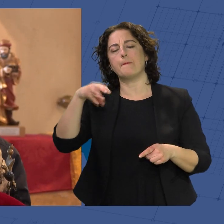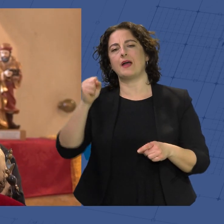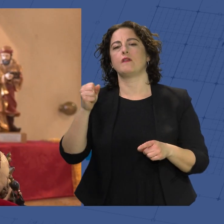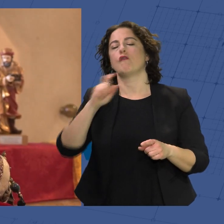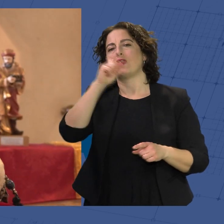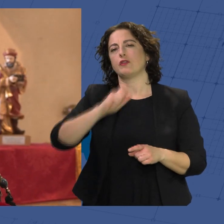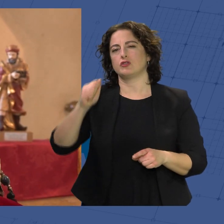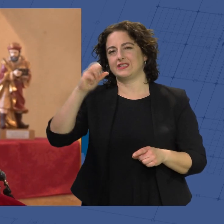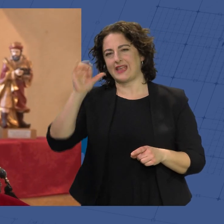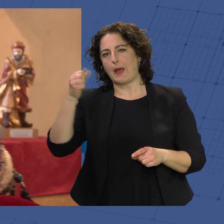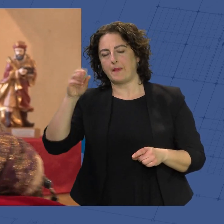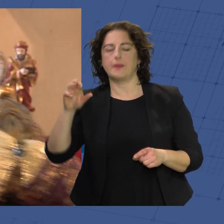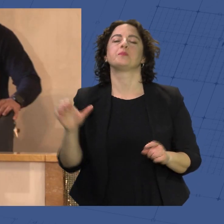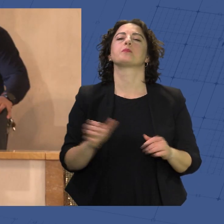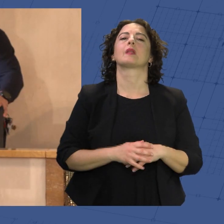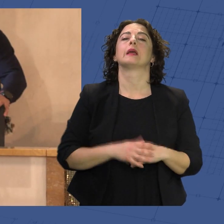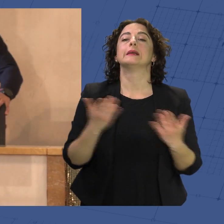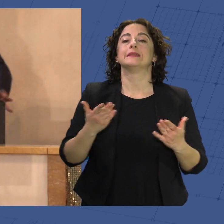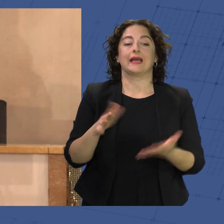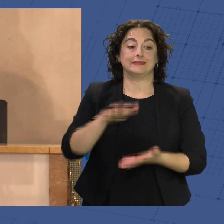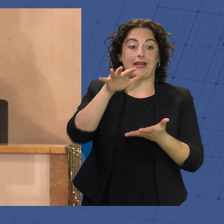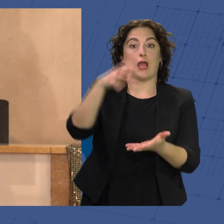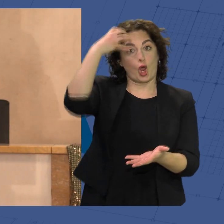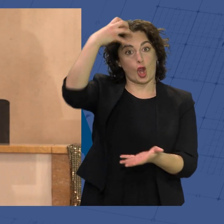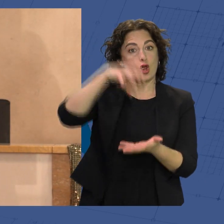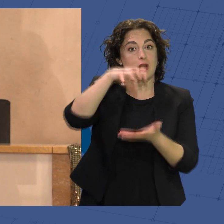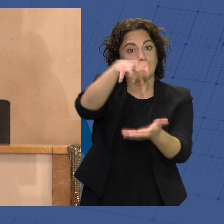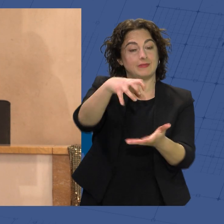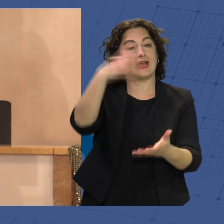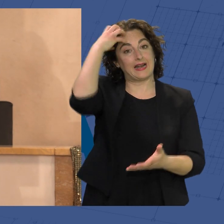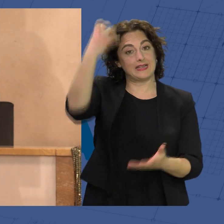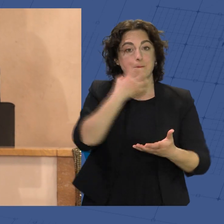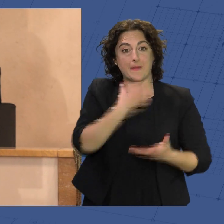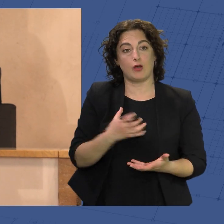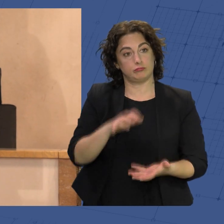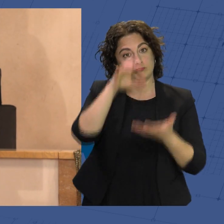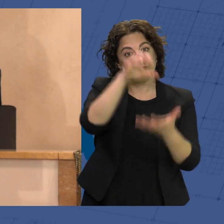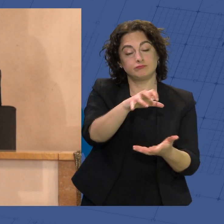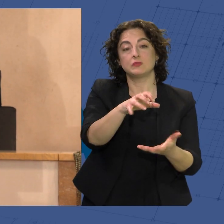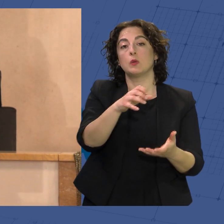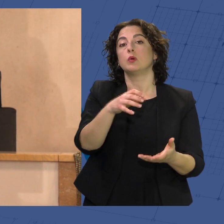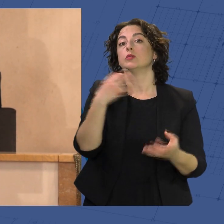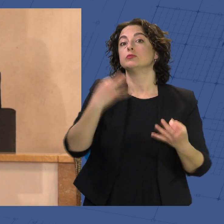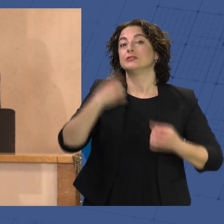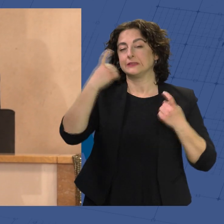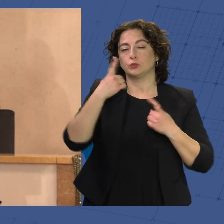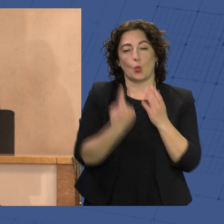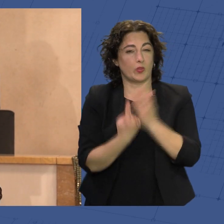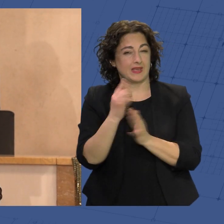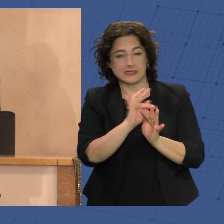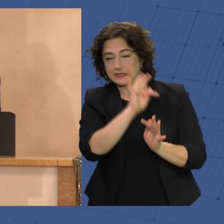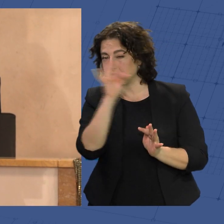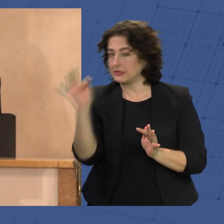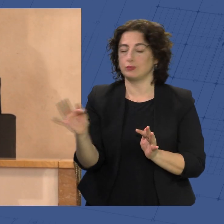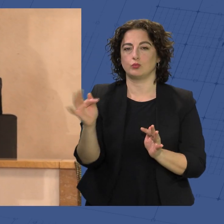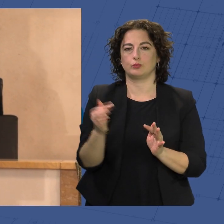importante misión, que es entregar estas coronas a los Reyes Magos para que durante un intenso día en